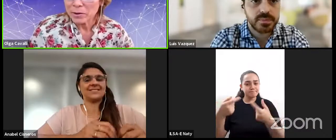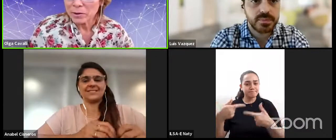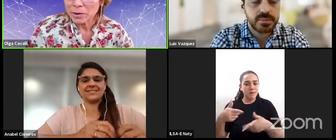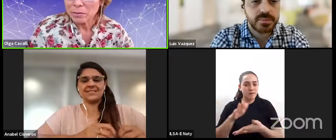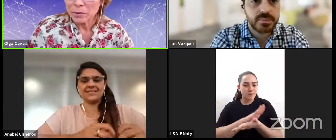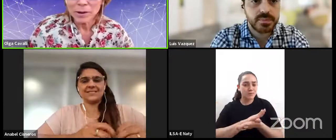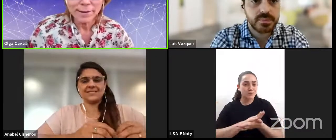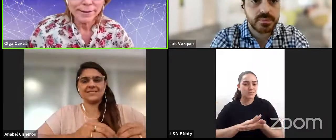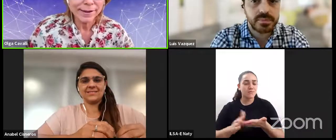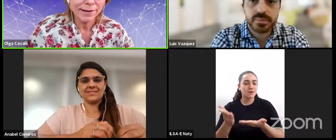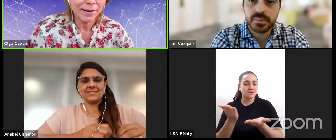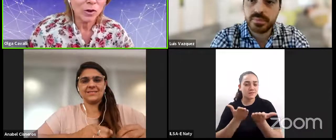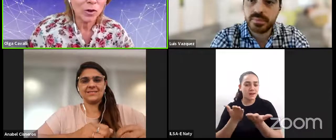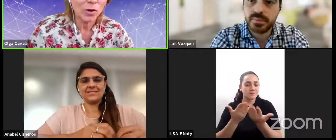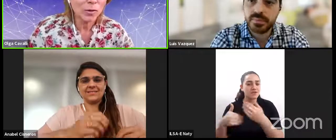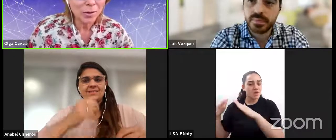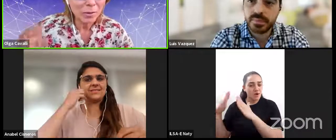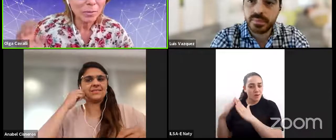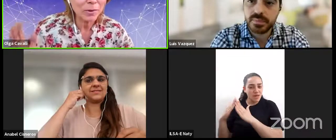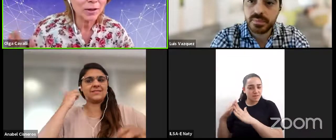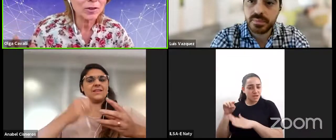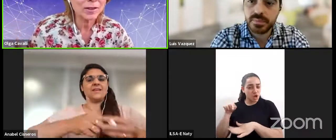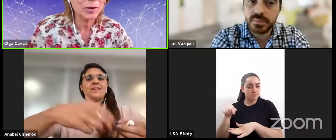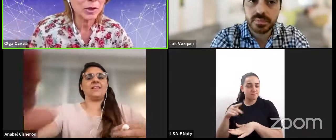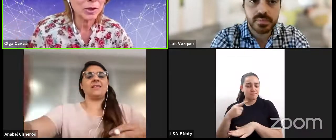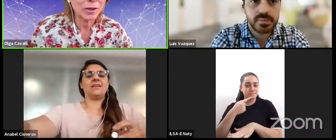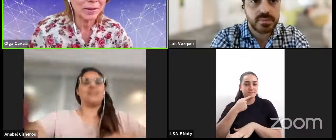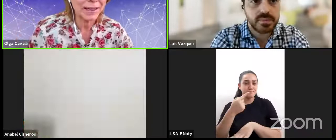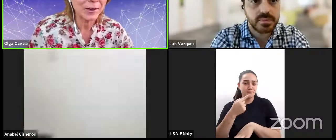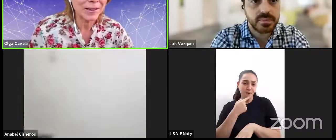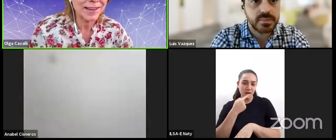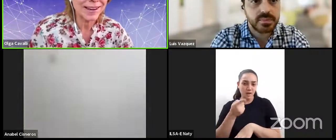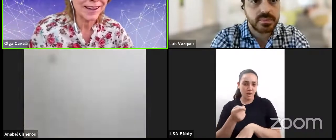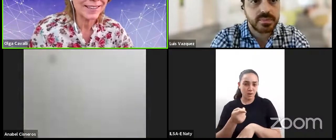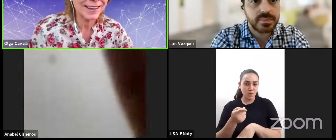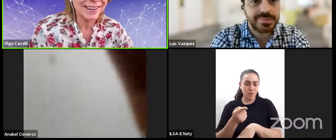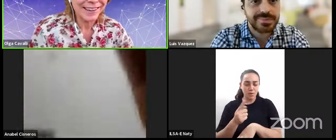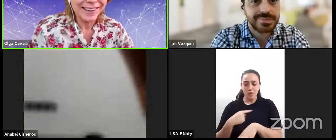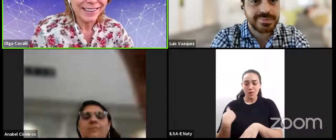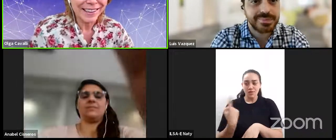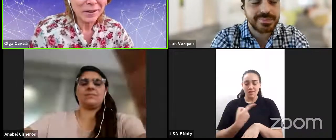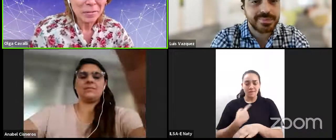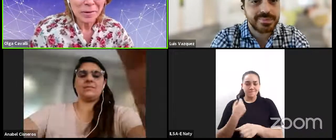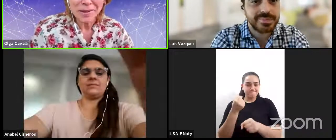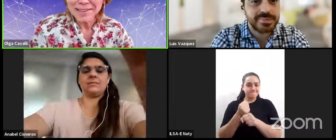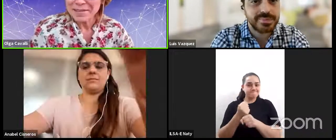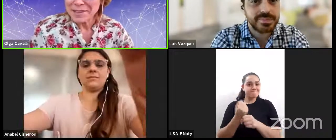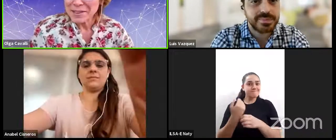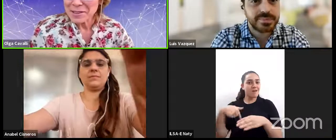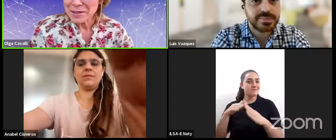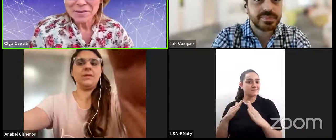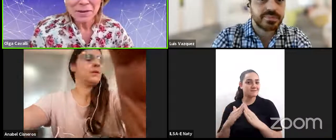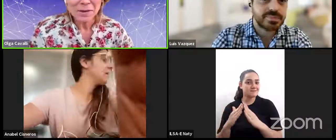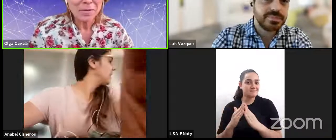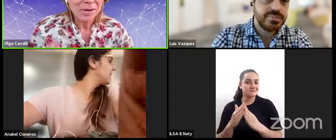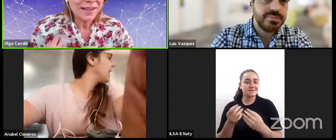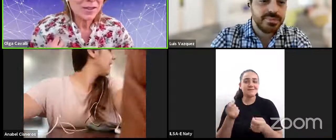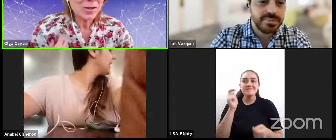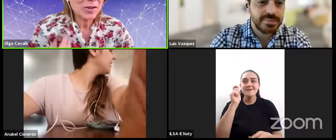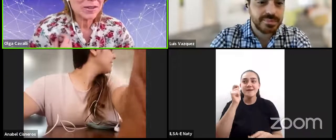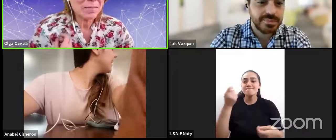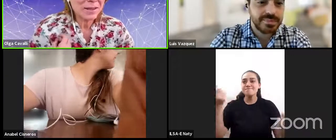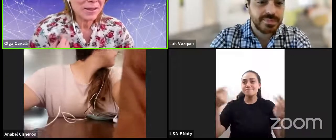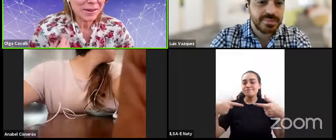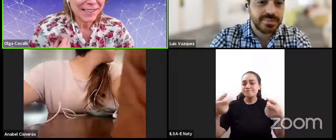doméstico es una pregunta que tiene que ver con una pregunta que nos hacemos todos los trabajadores en casa quien nos provee el servicio y bueno